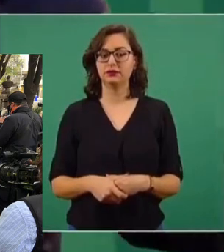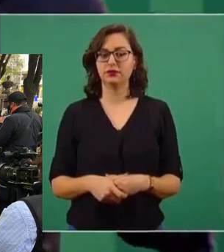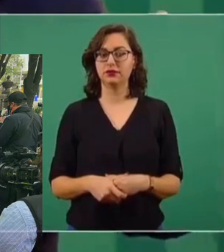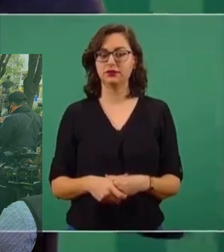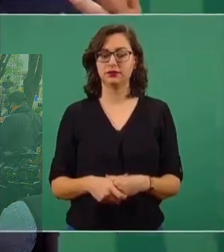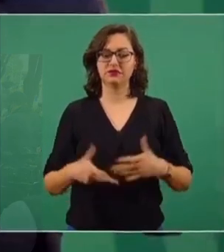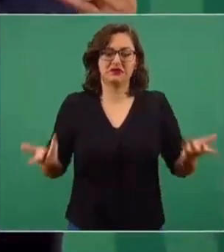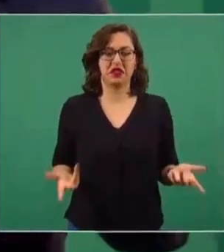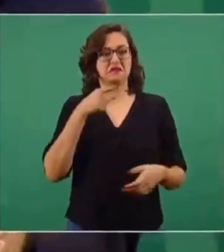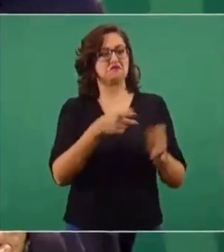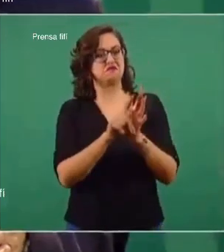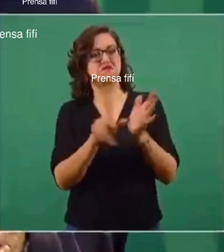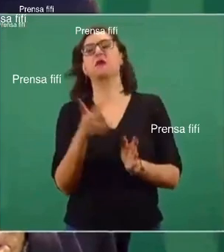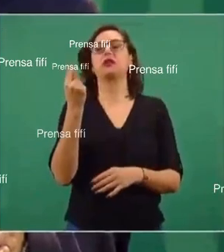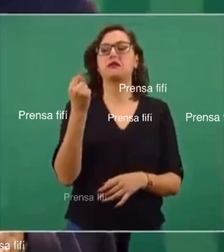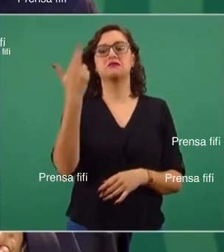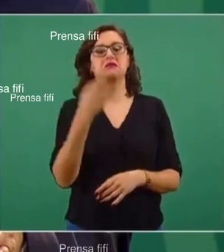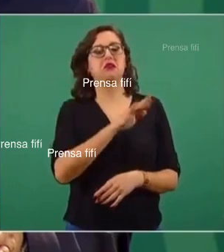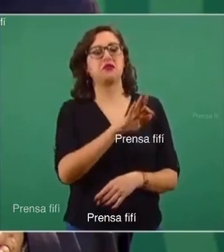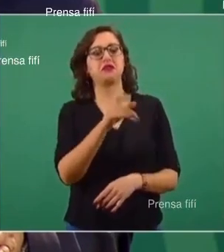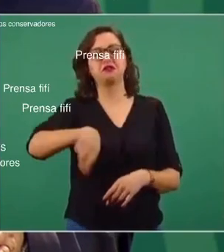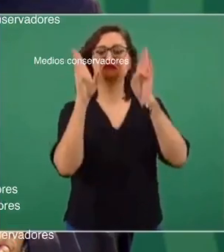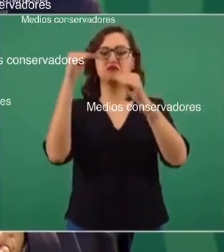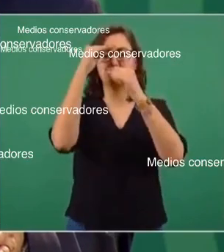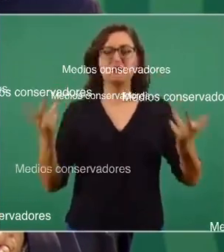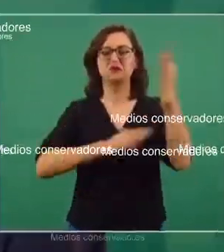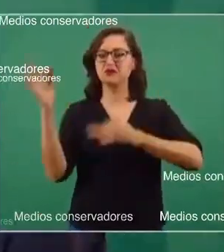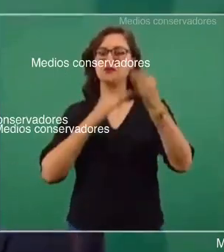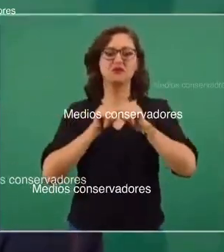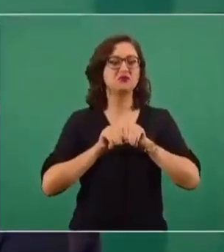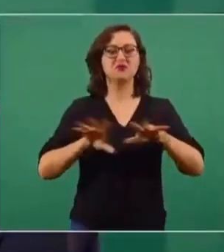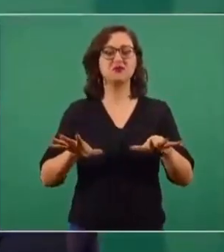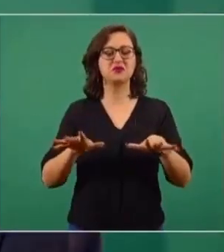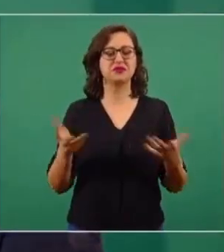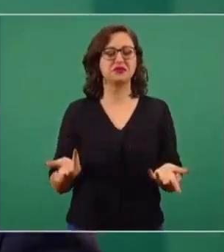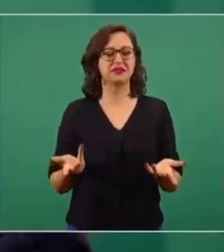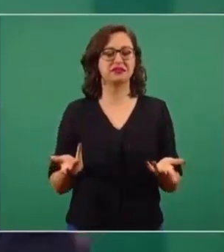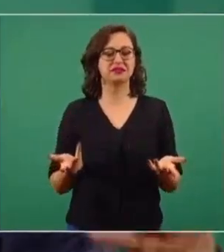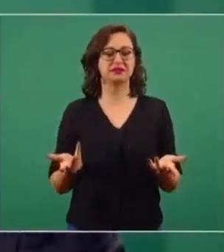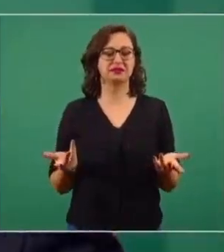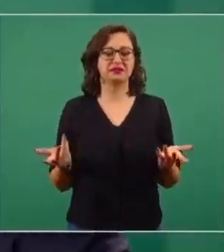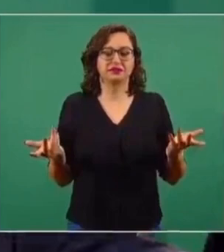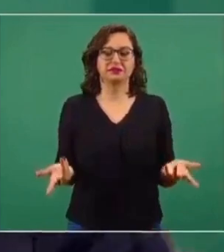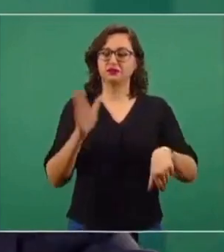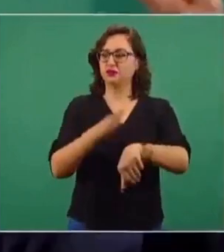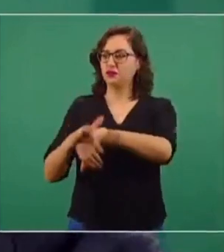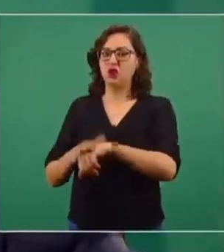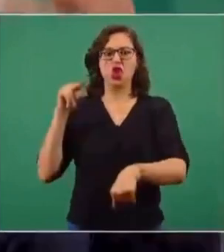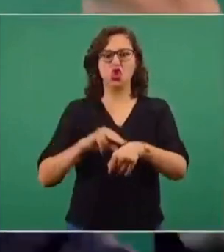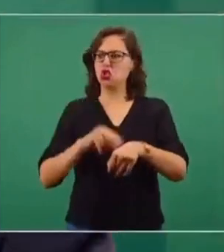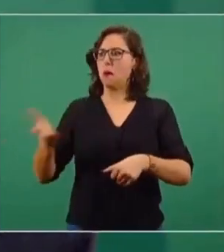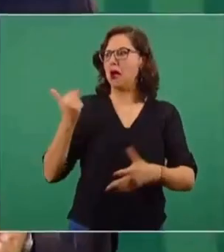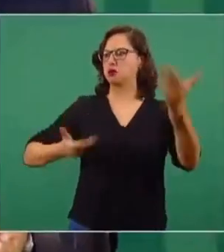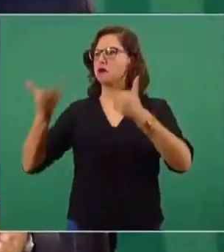de la prensa fifí y de los medios conservadores, a los llamados de que salgan los médicos a